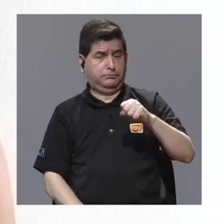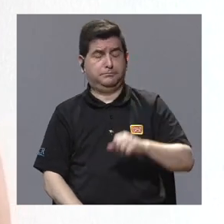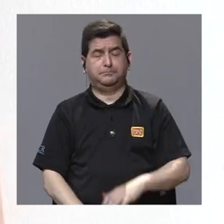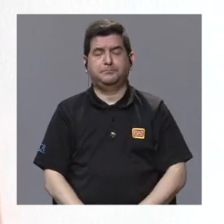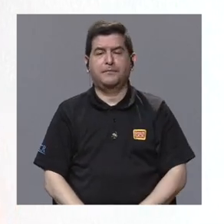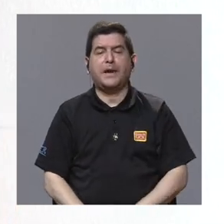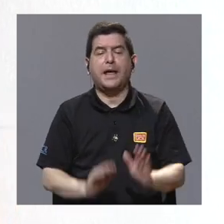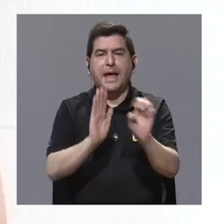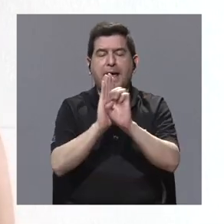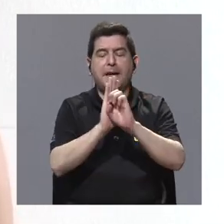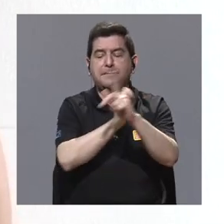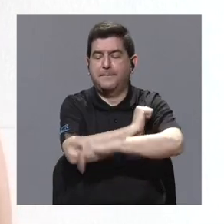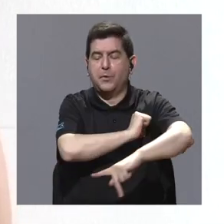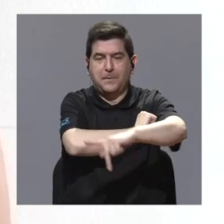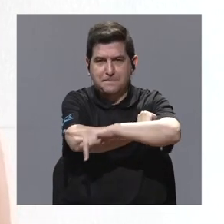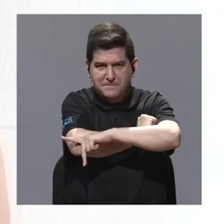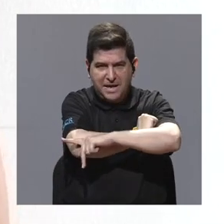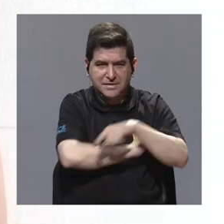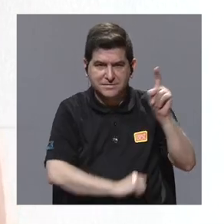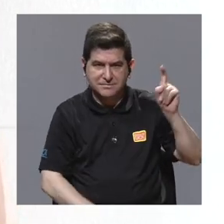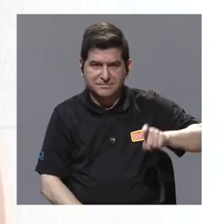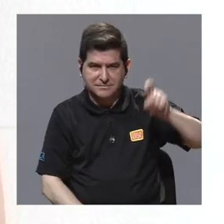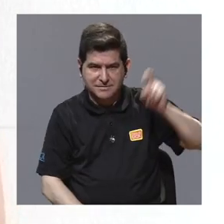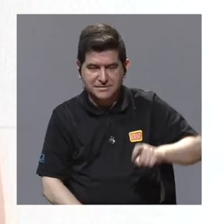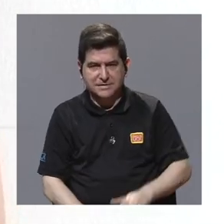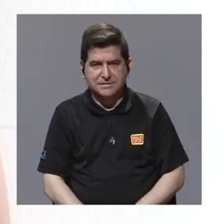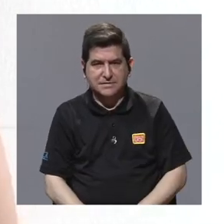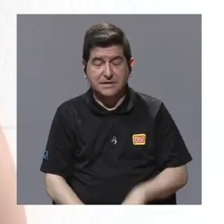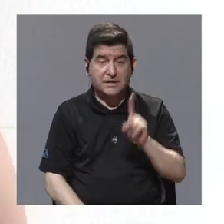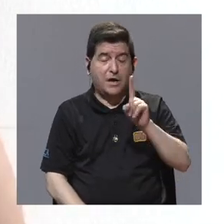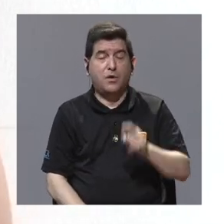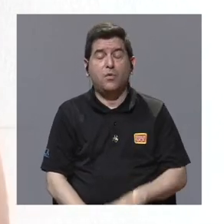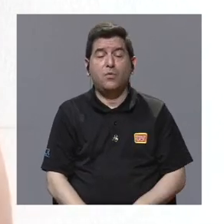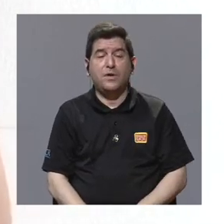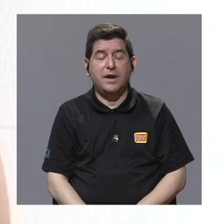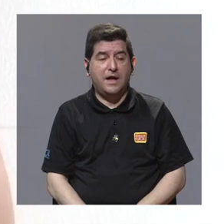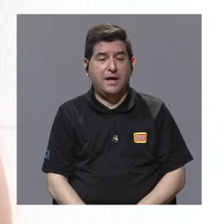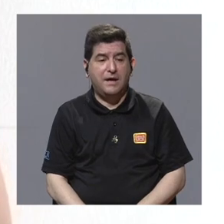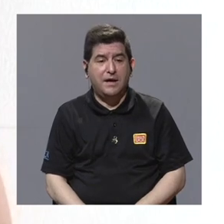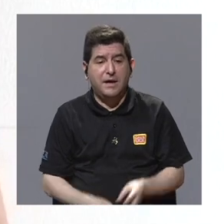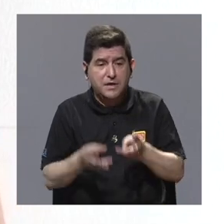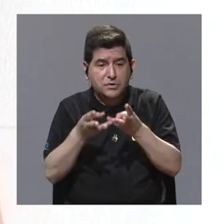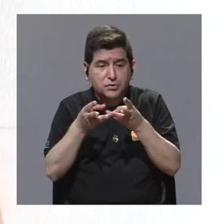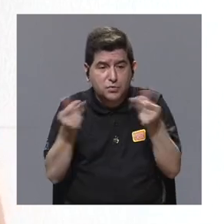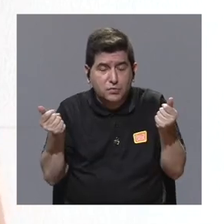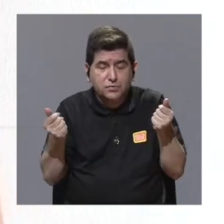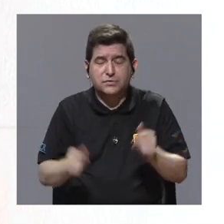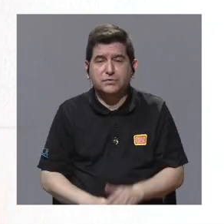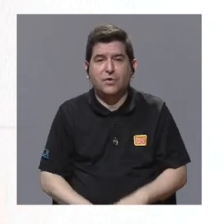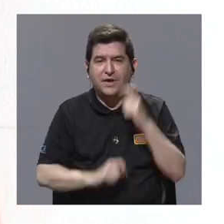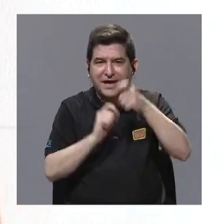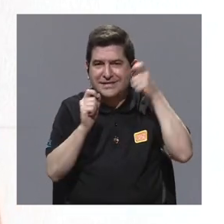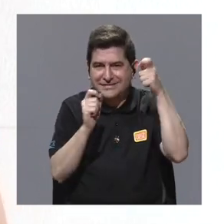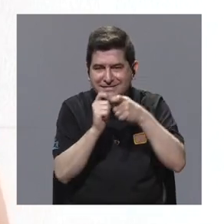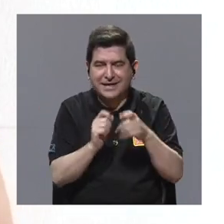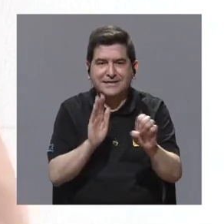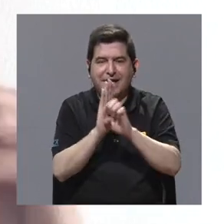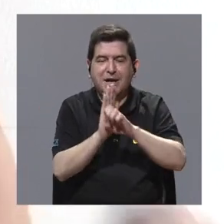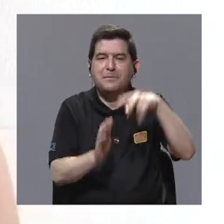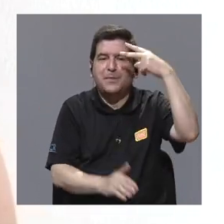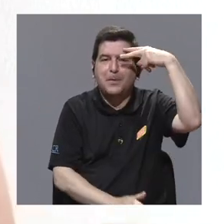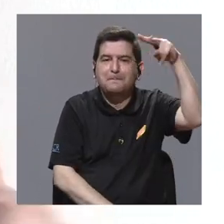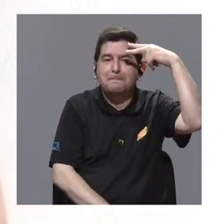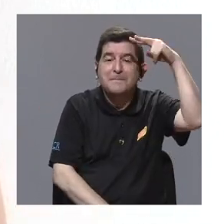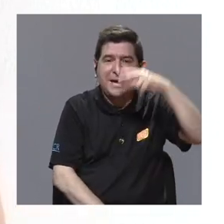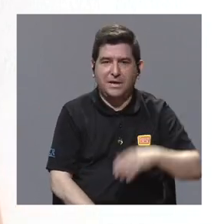Claro. Bueno, cuando, por ejemplo, un país requiere resolver una necesidad puntual. A mí siempre me gusta hablar del ejemplo